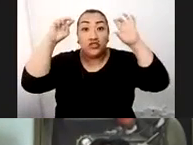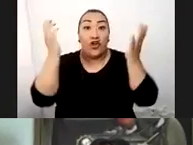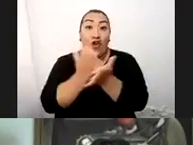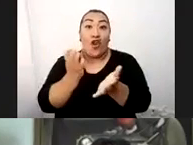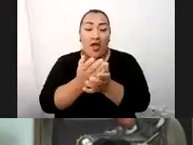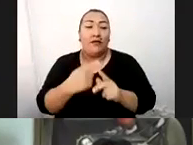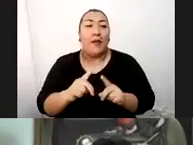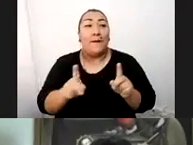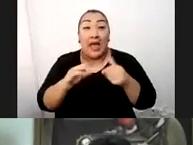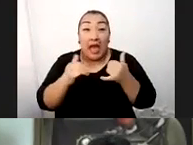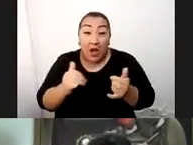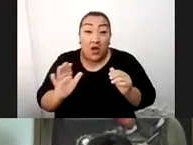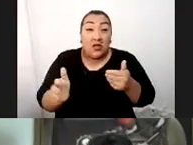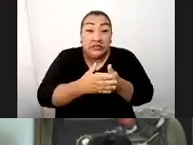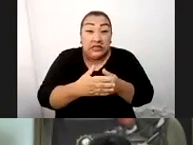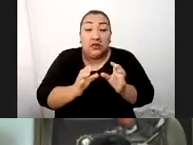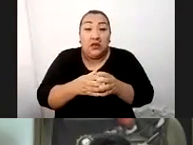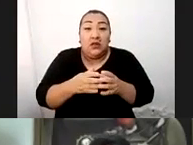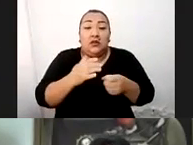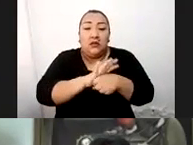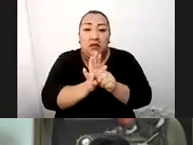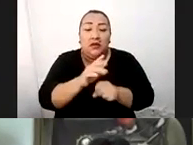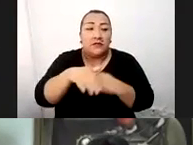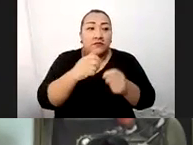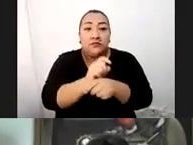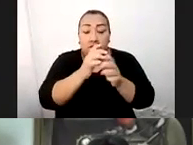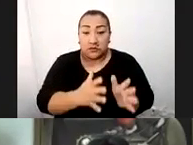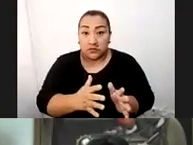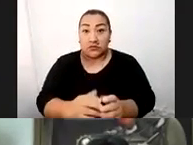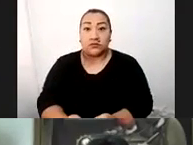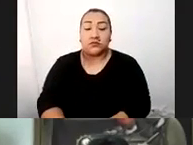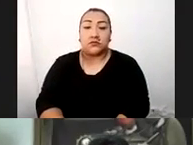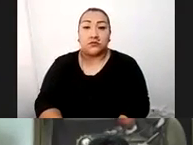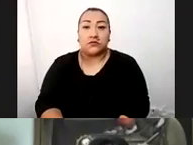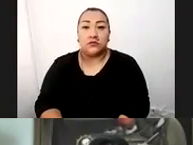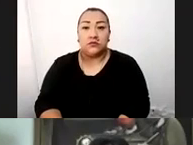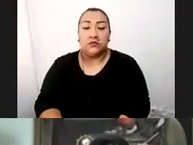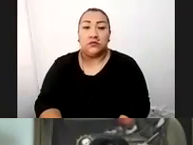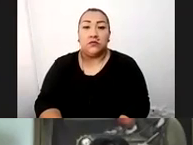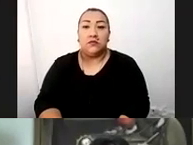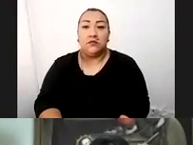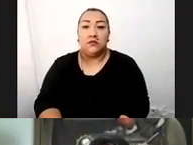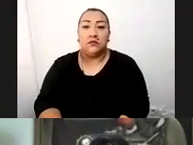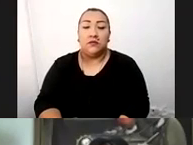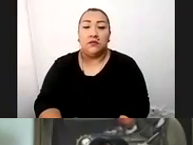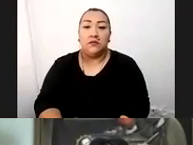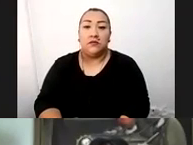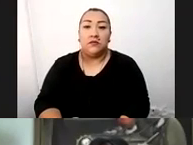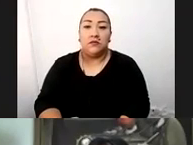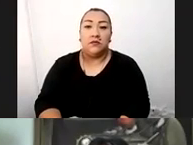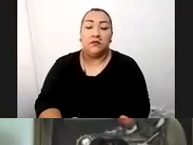encierro, en mucho tiempo que han estado nuestros hijos, nuestros hijos, en una etapa escolar,